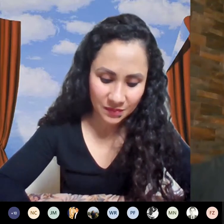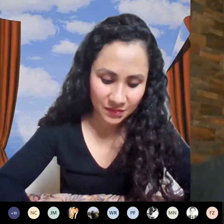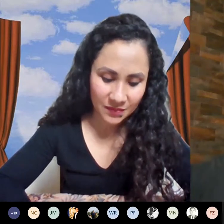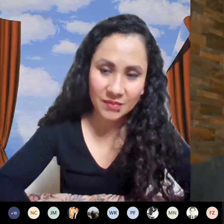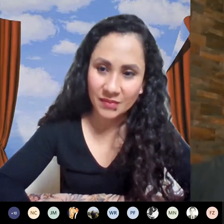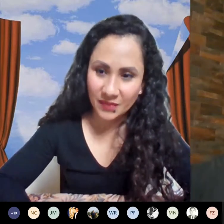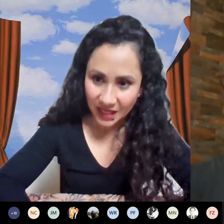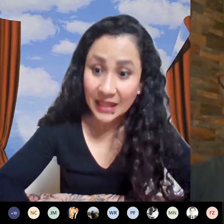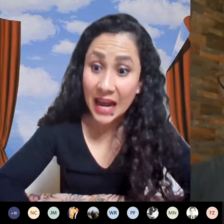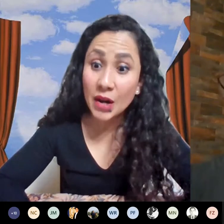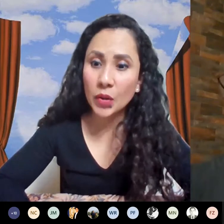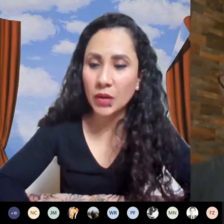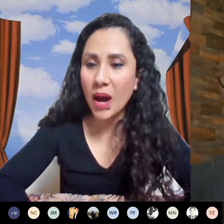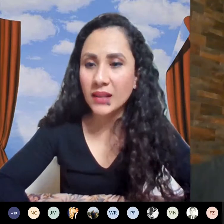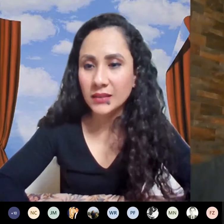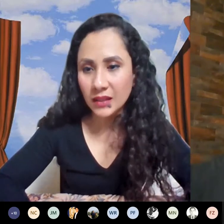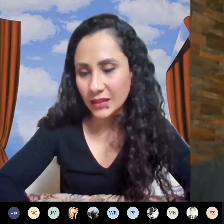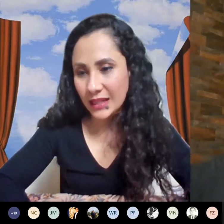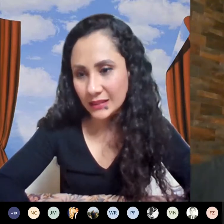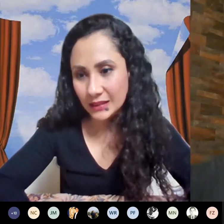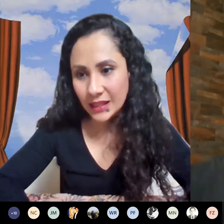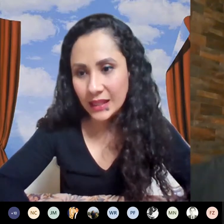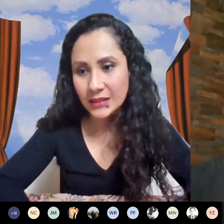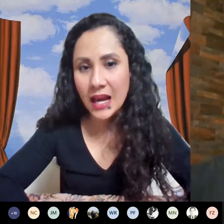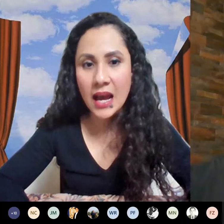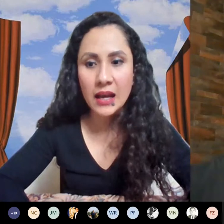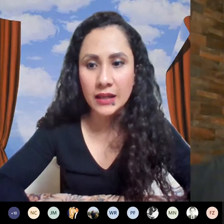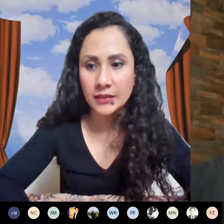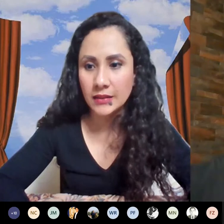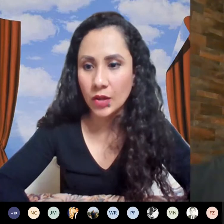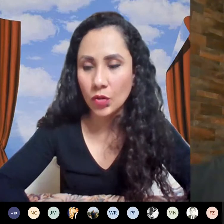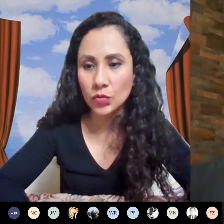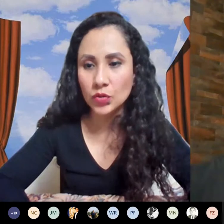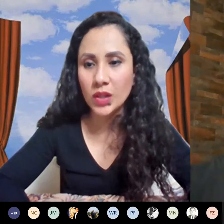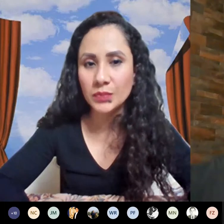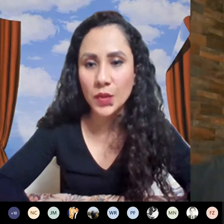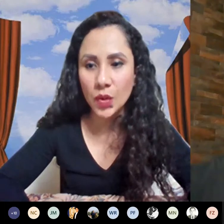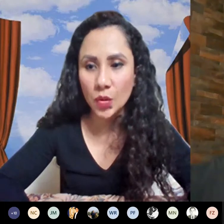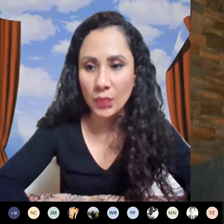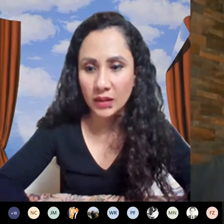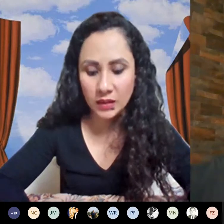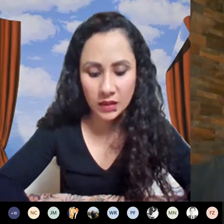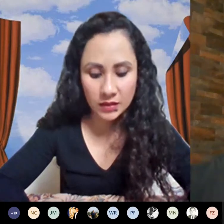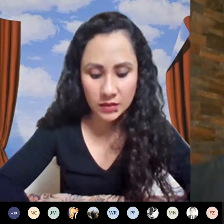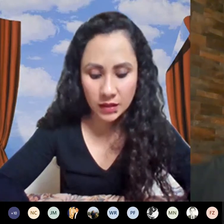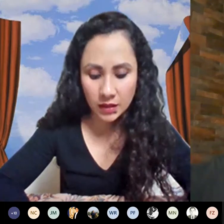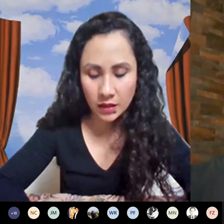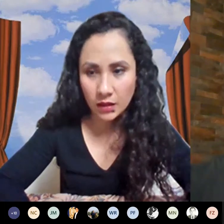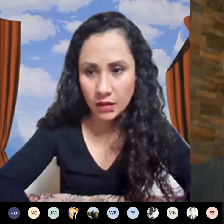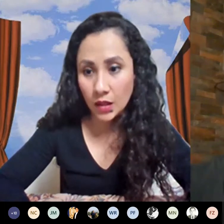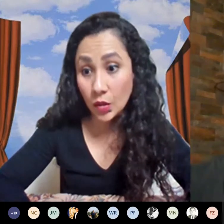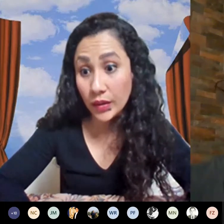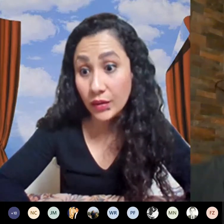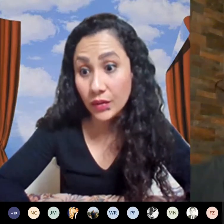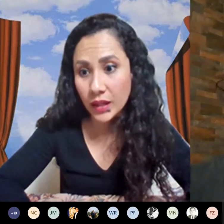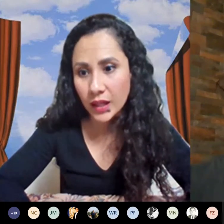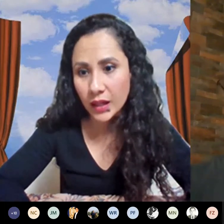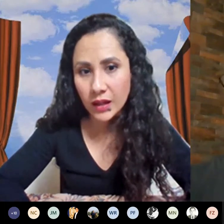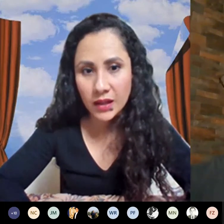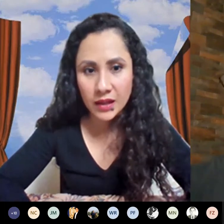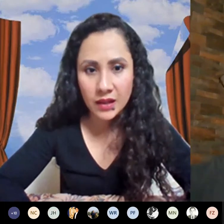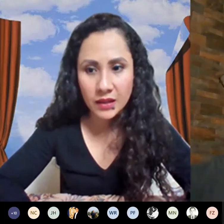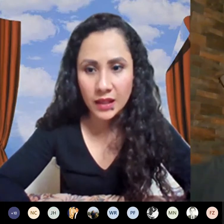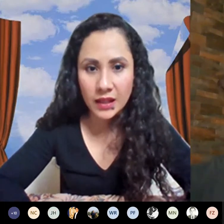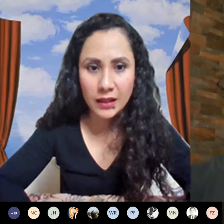funciona bien para esa parte claro igual si les interesa este con gusto les puedo compartir este el código